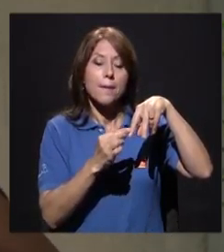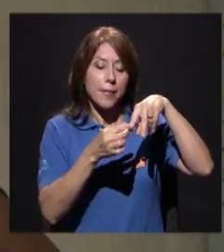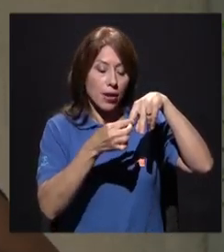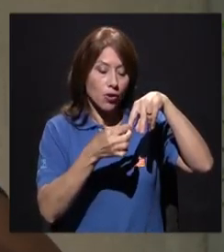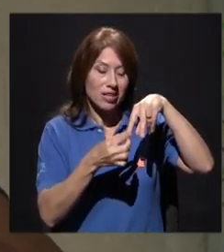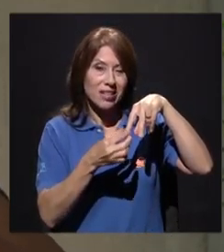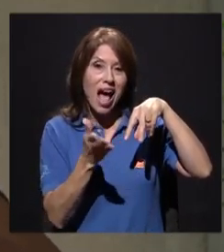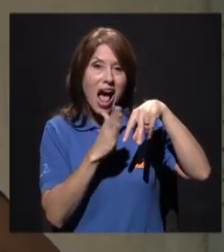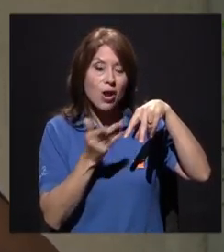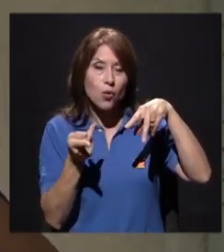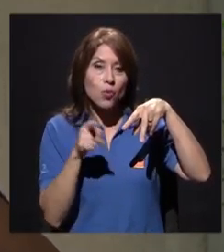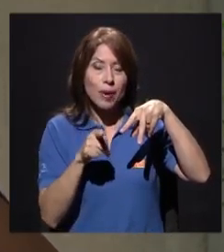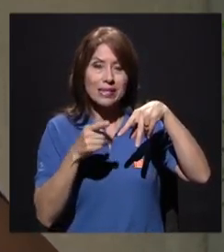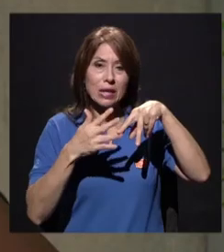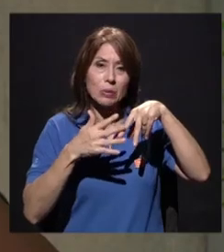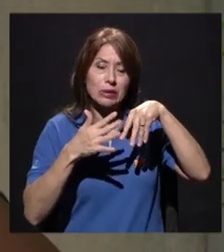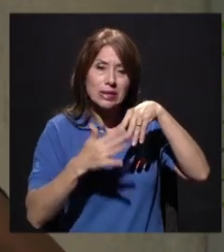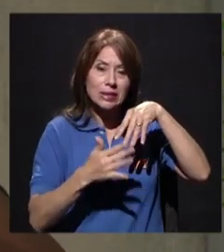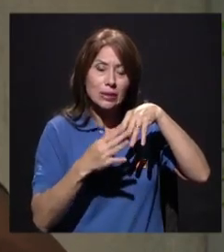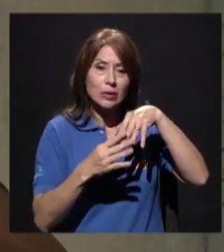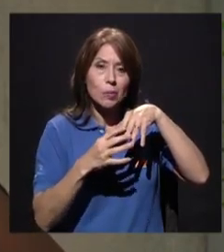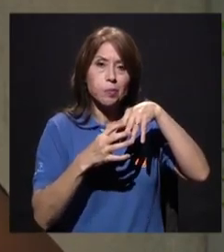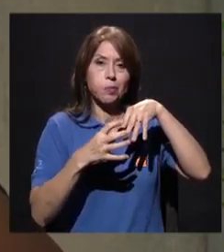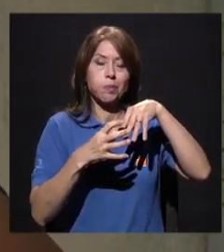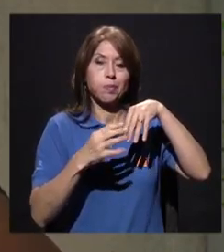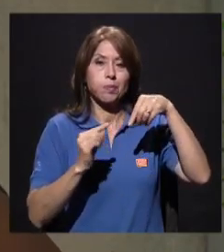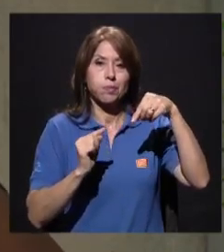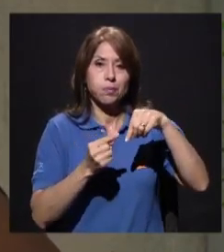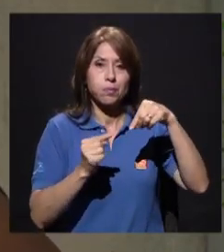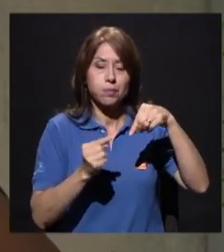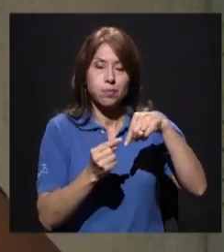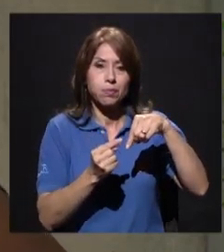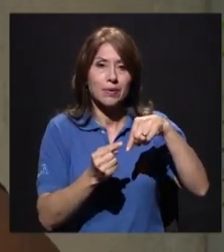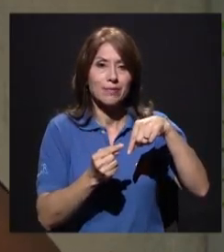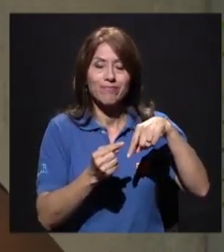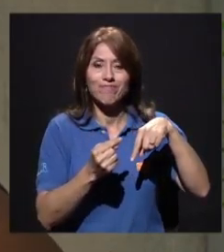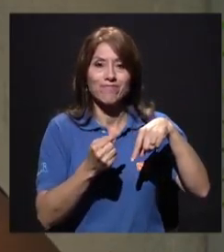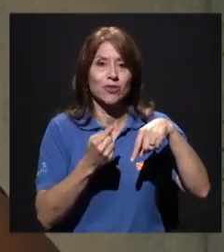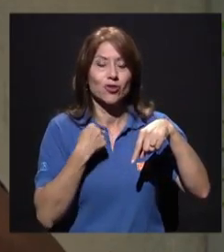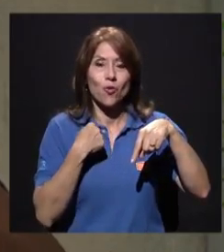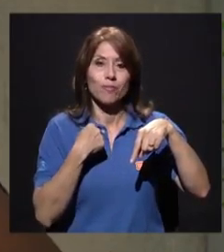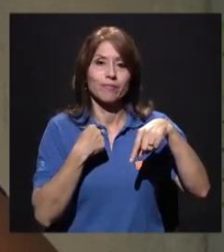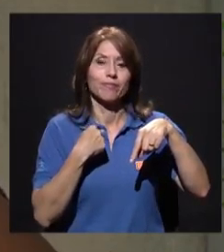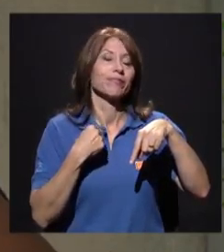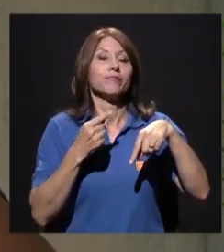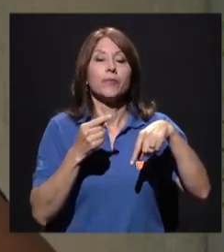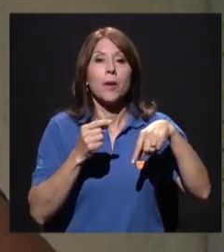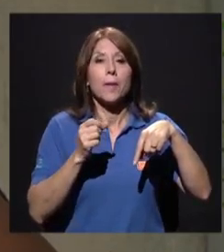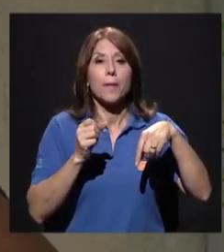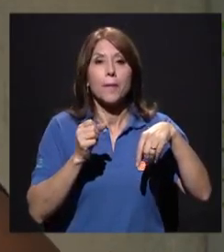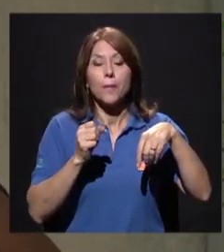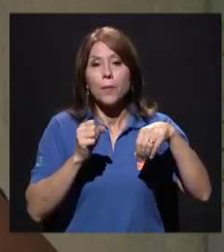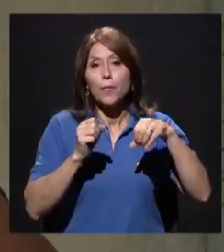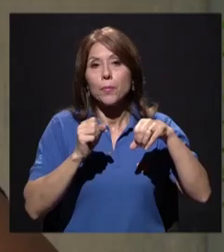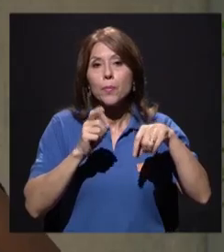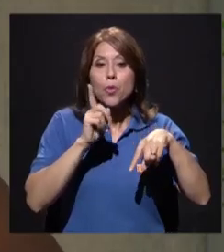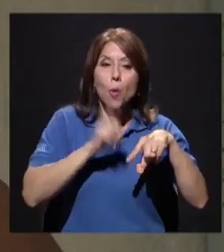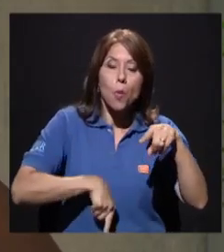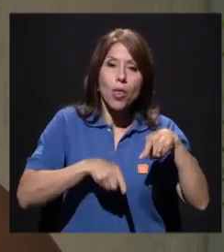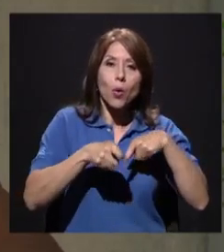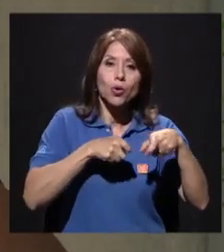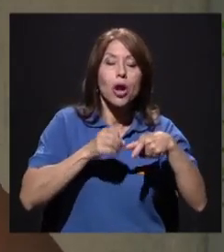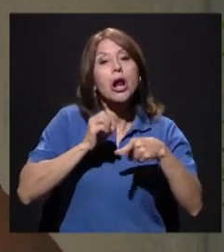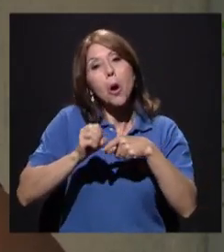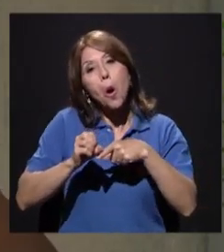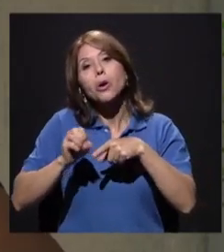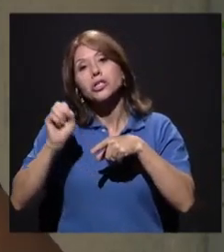lesiones, digámosles que no puedo o que puedo controlar. Por ejemplo, puede